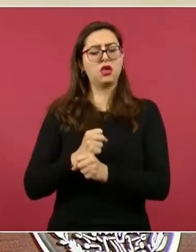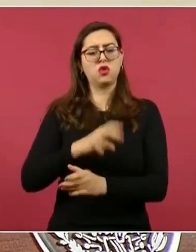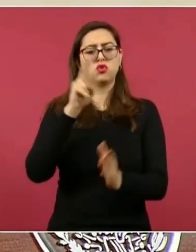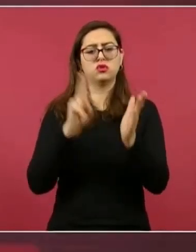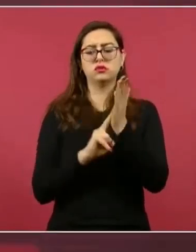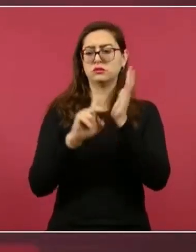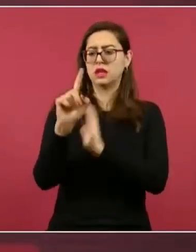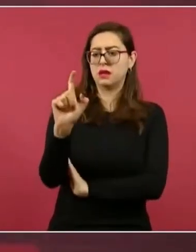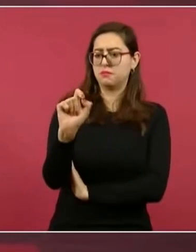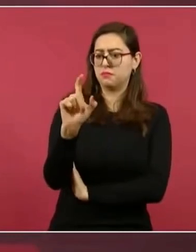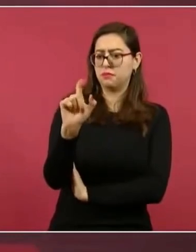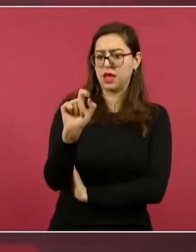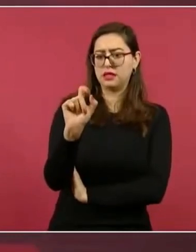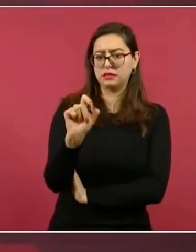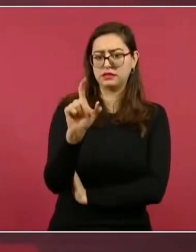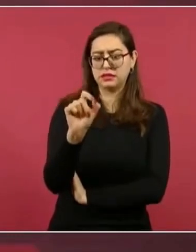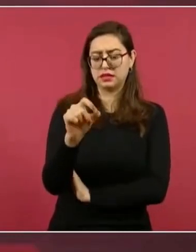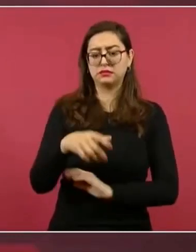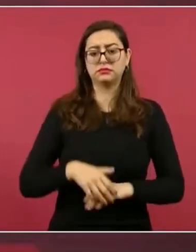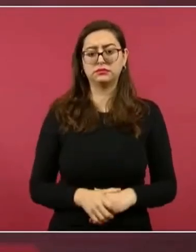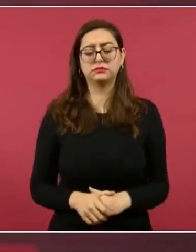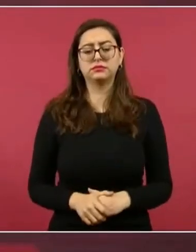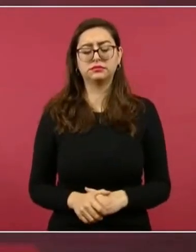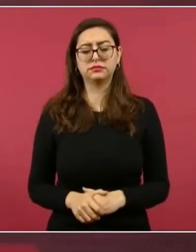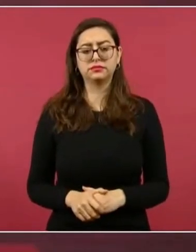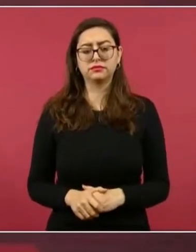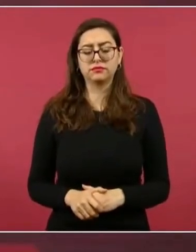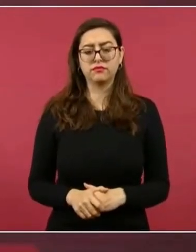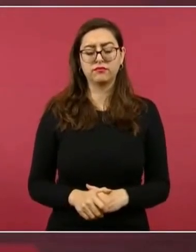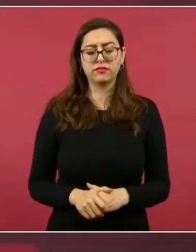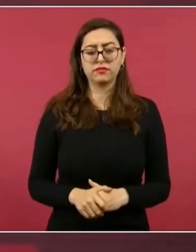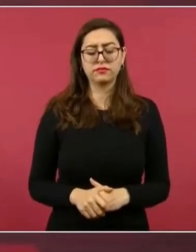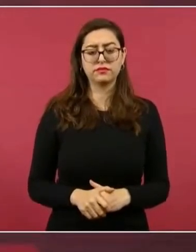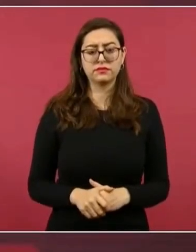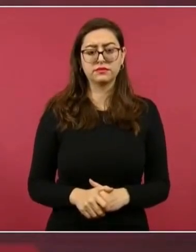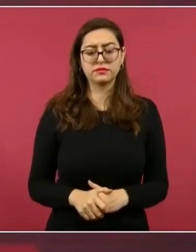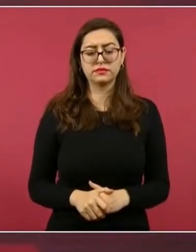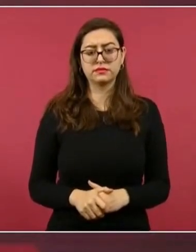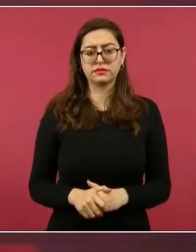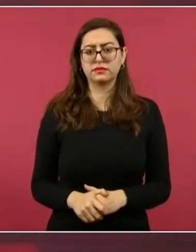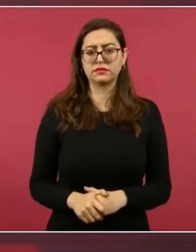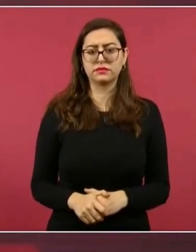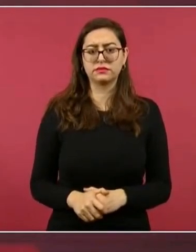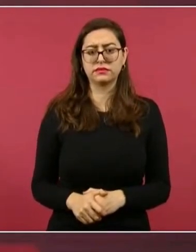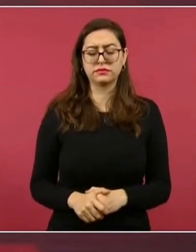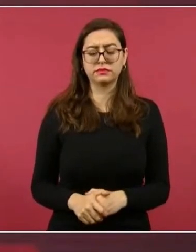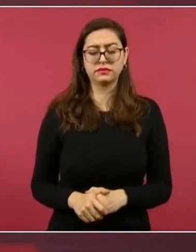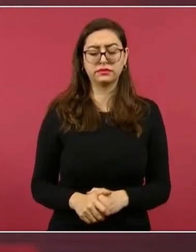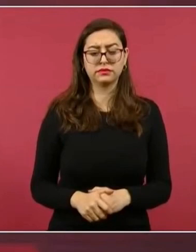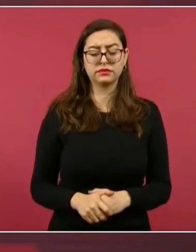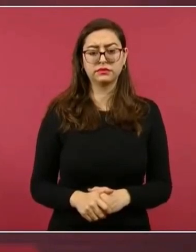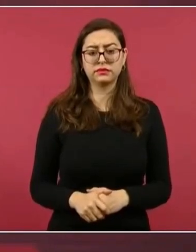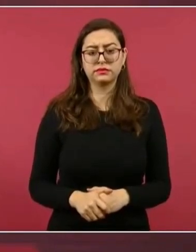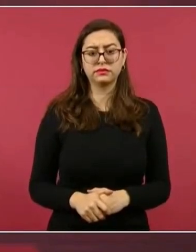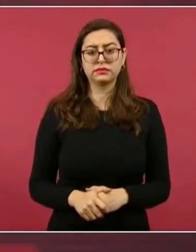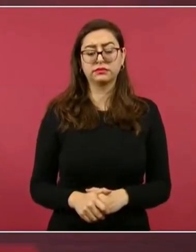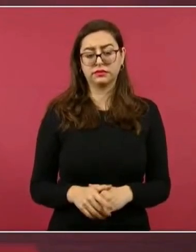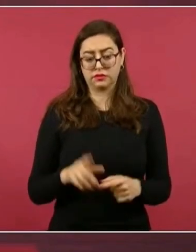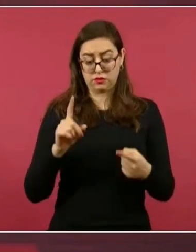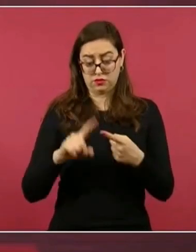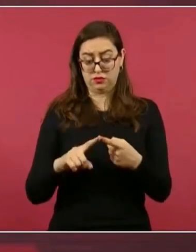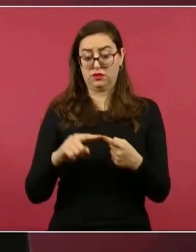y está en la corte en un juzgado de Florida